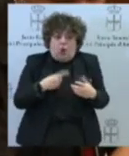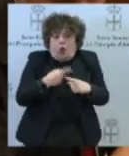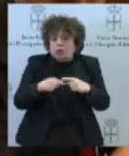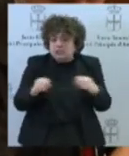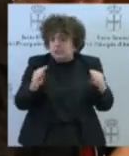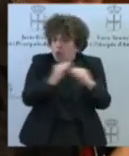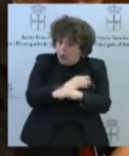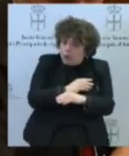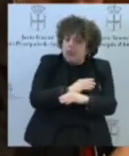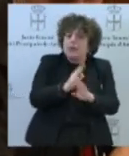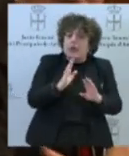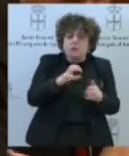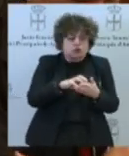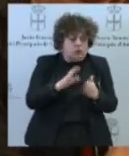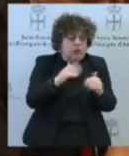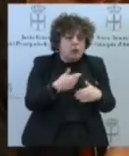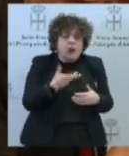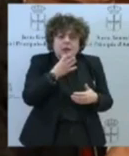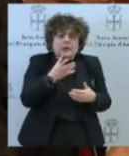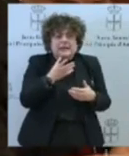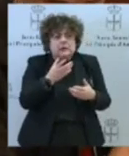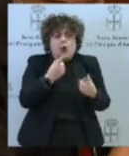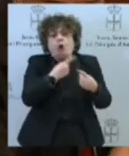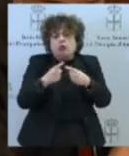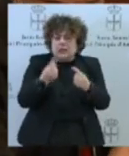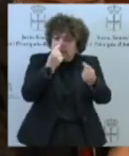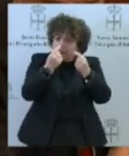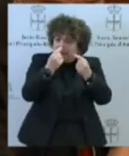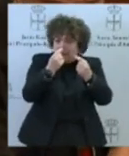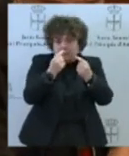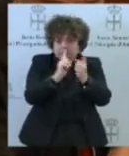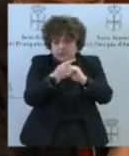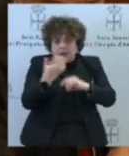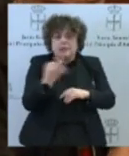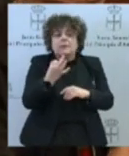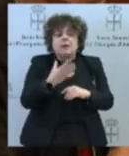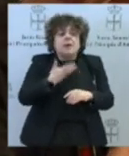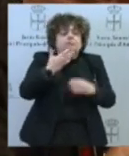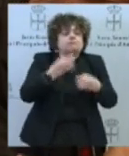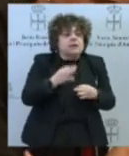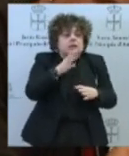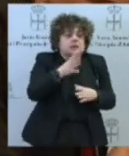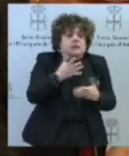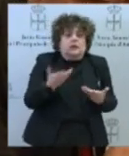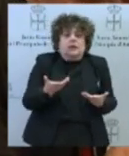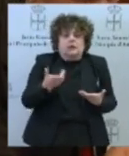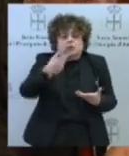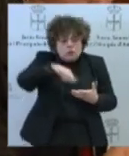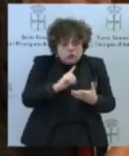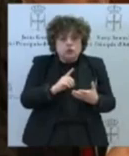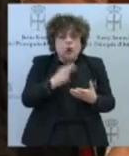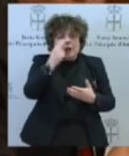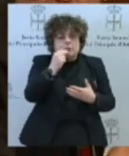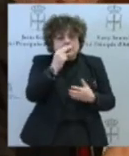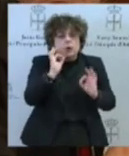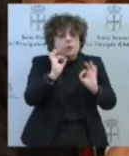que matizar, pero que en general tiene tendencia a no vulnerar, insisto, los derechos de las mujeres. Porque estamos viendo como en